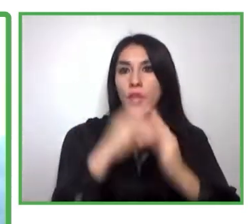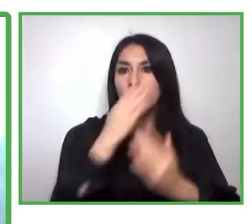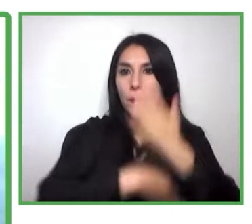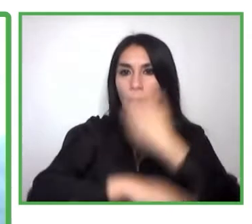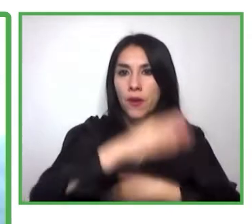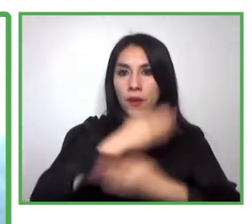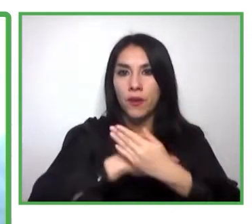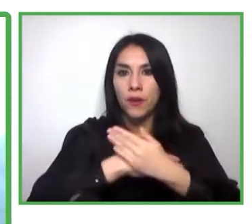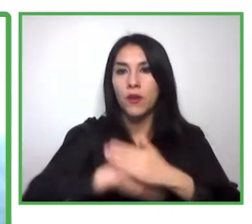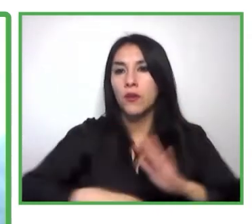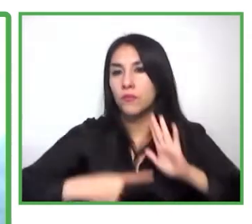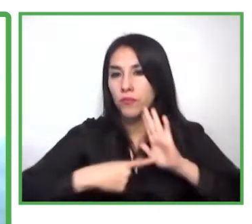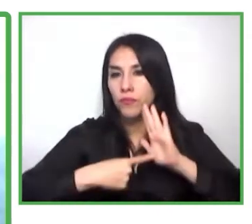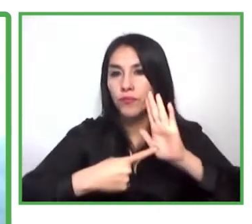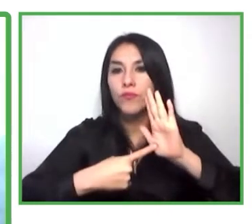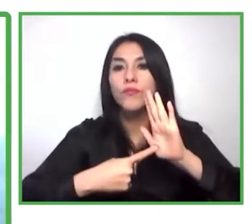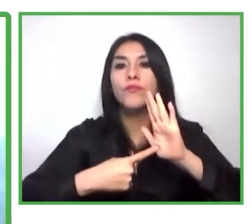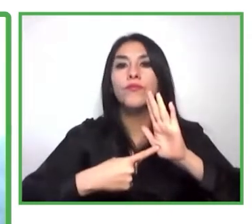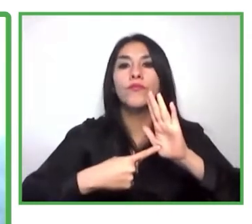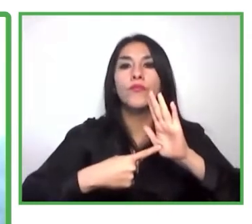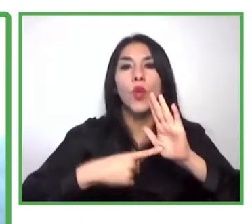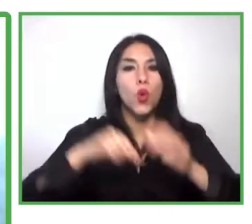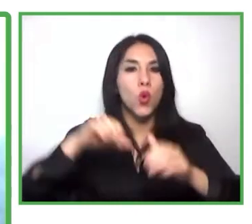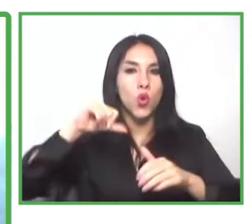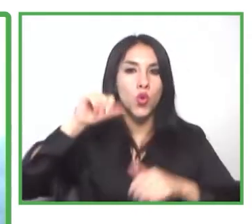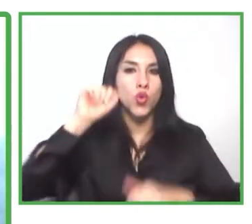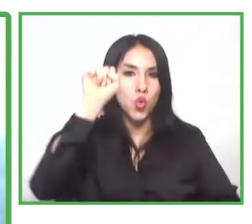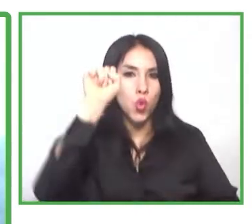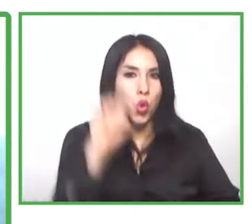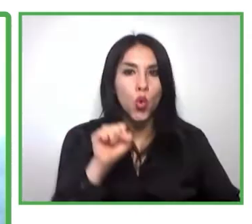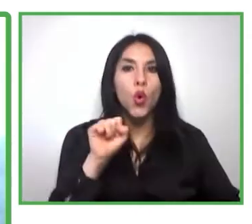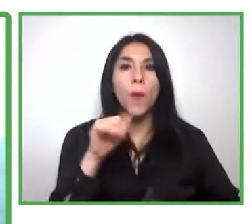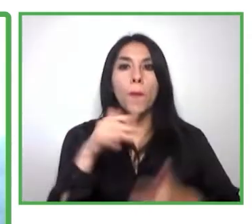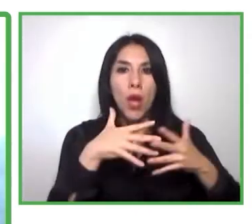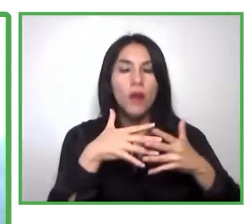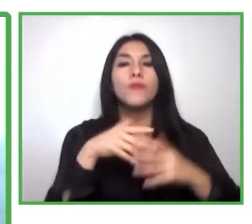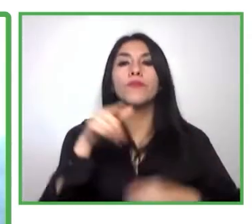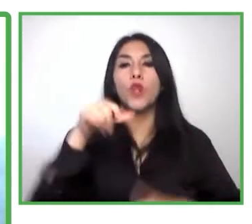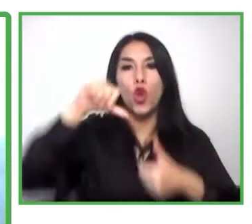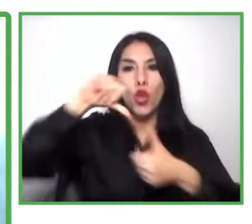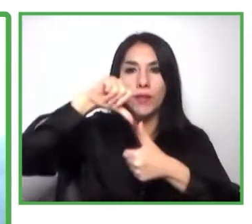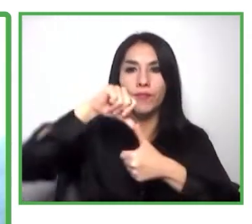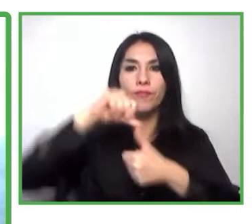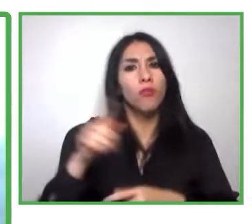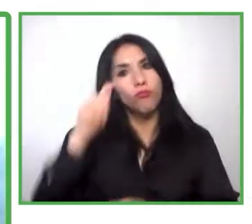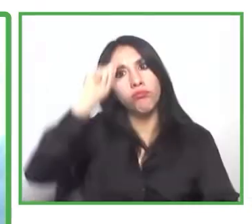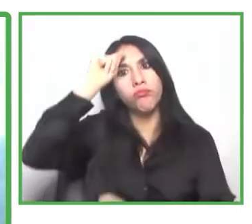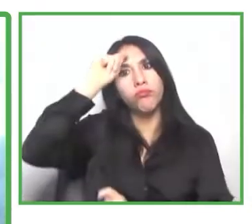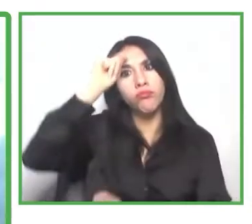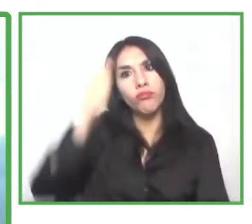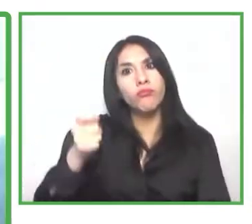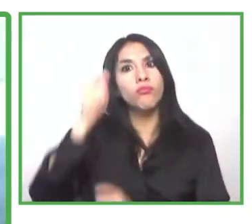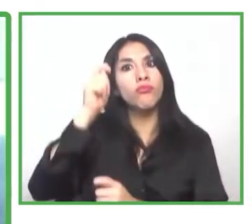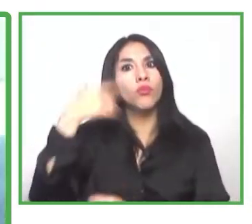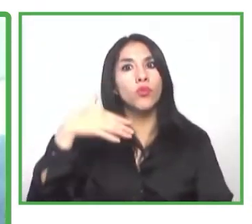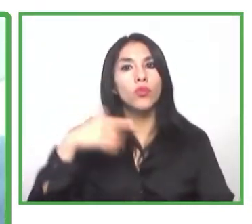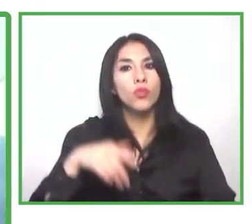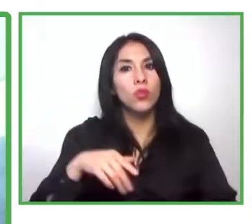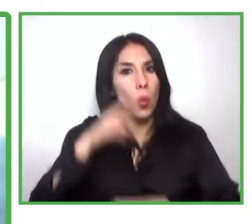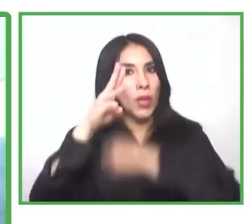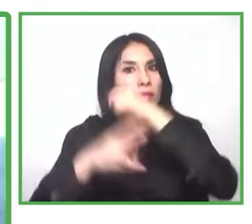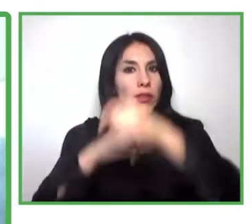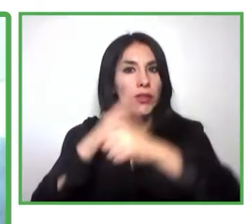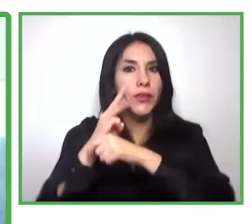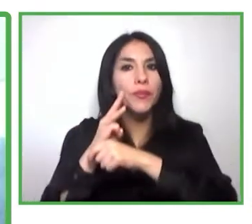fue reconocido en 2020 por el Foro Económico Mundial como Young Global Leader y en 2019 por Forrest como una de sus 30